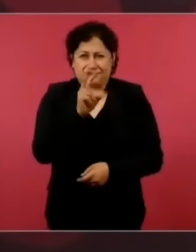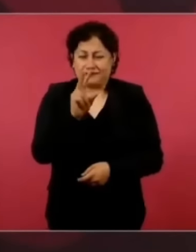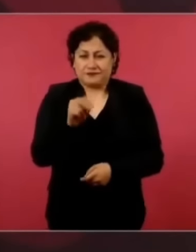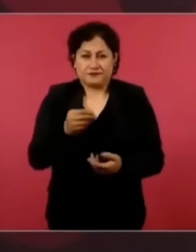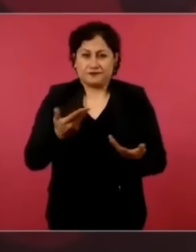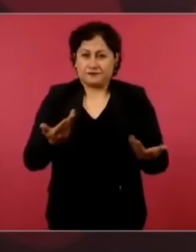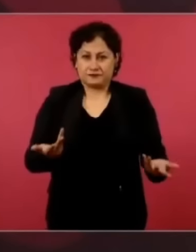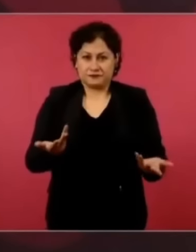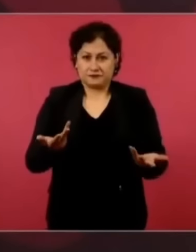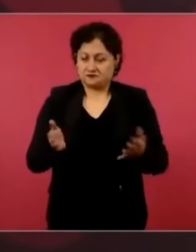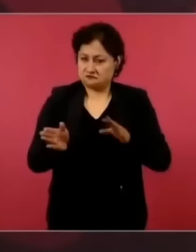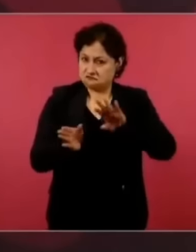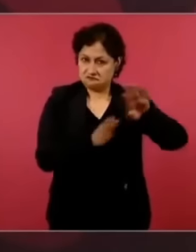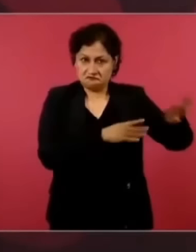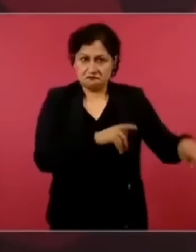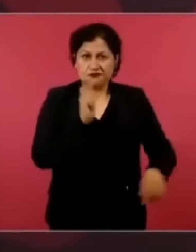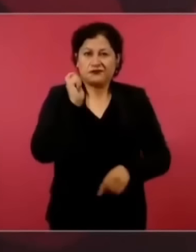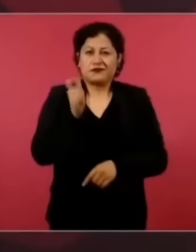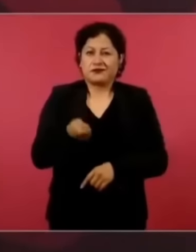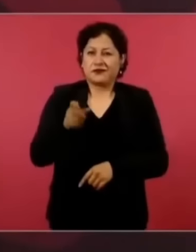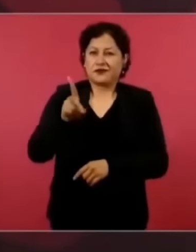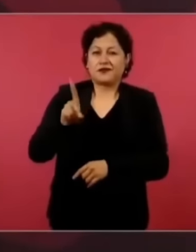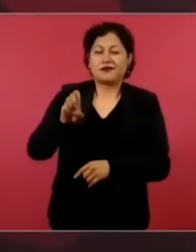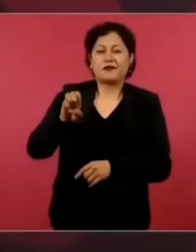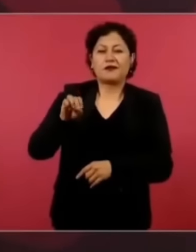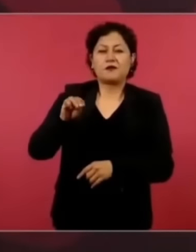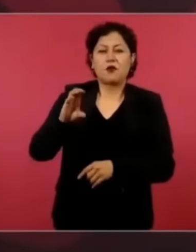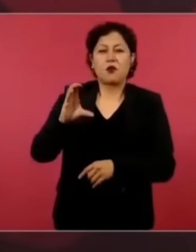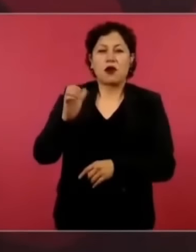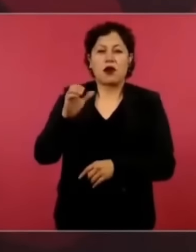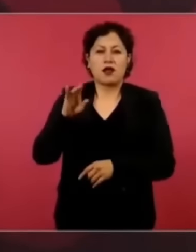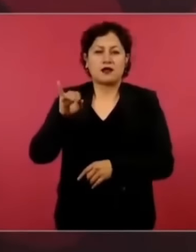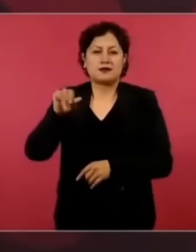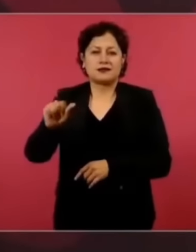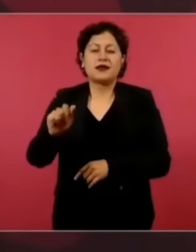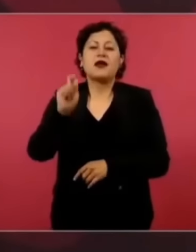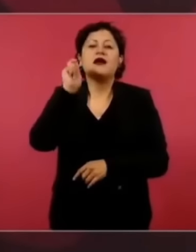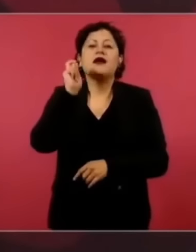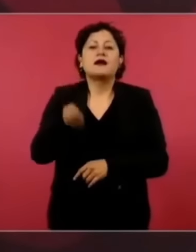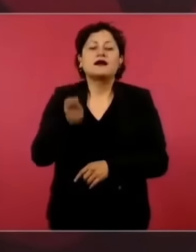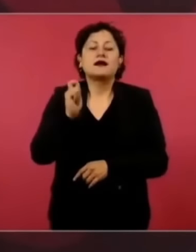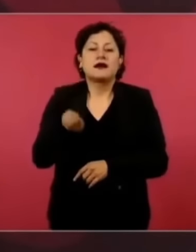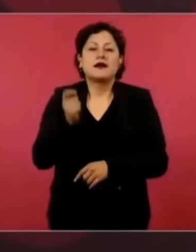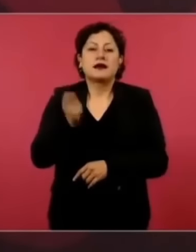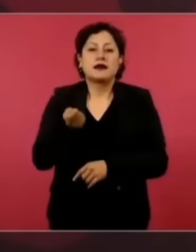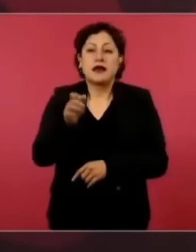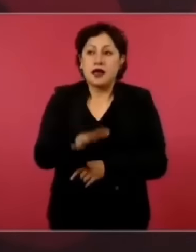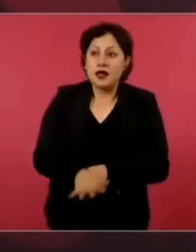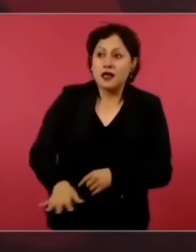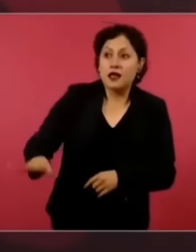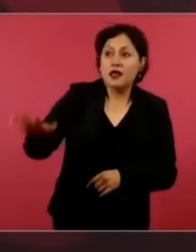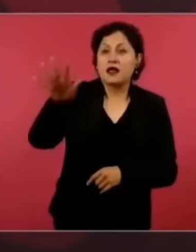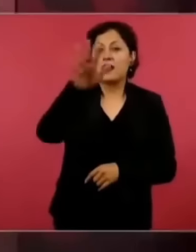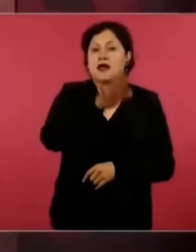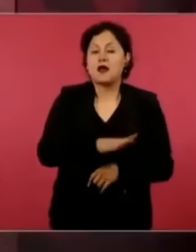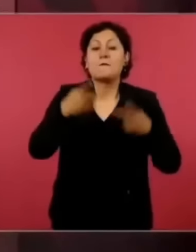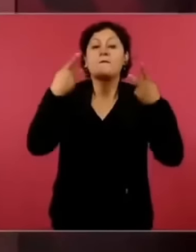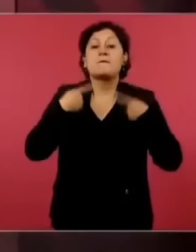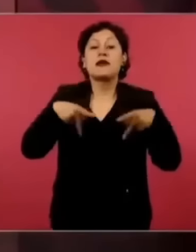democracia es cuando el pueblo es el actor principal, el protagonista principal.